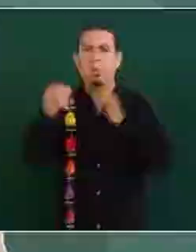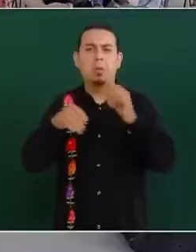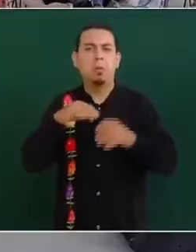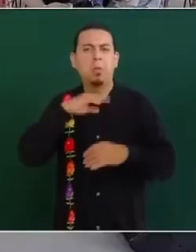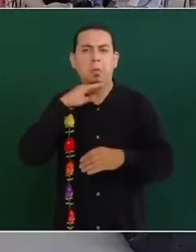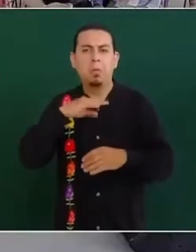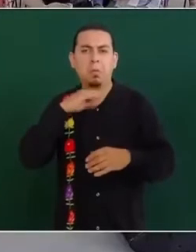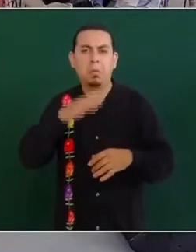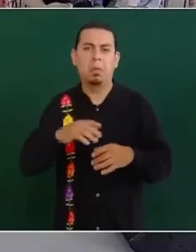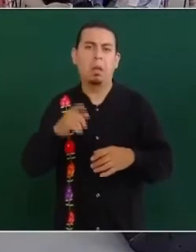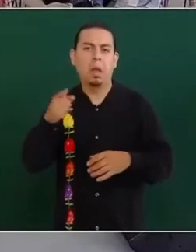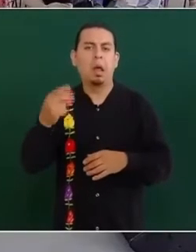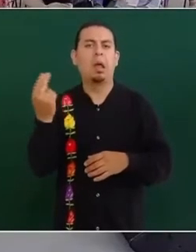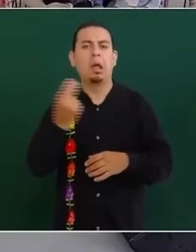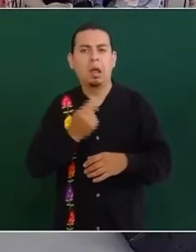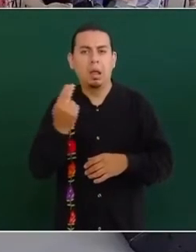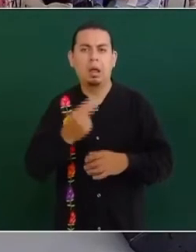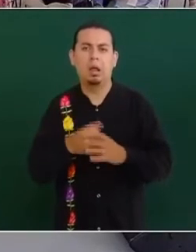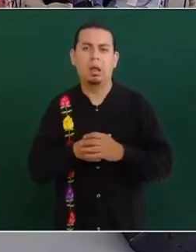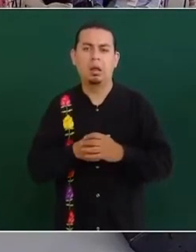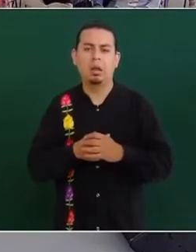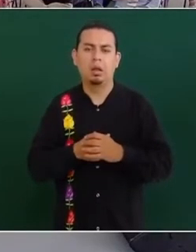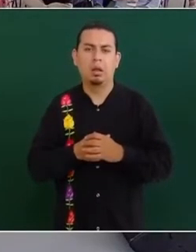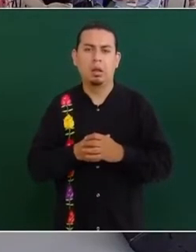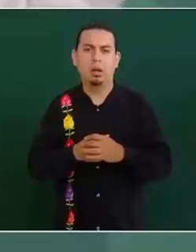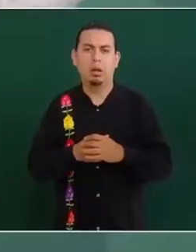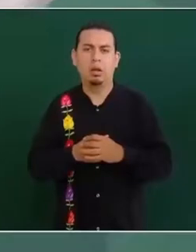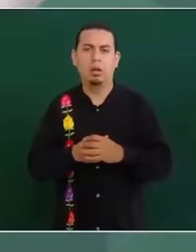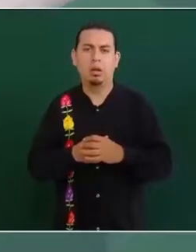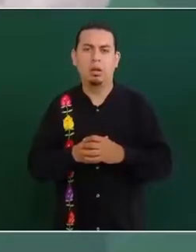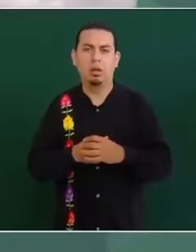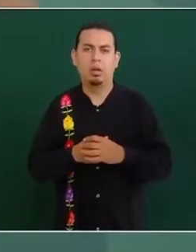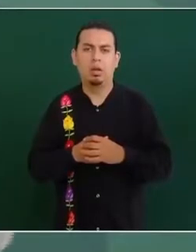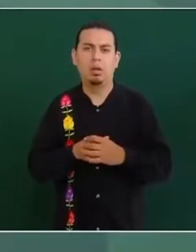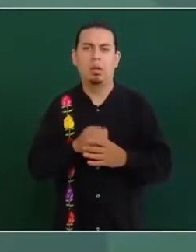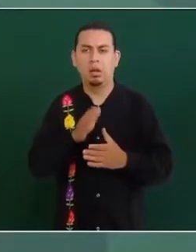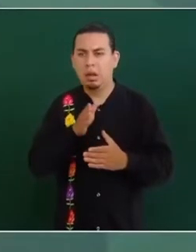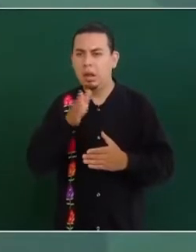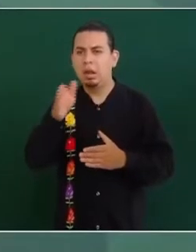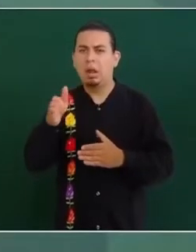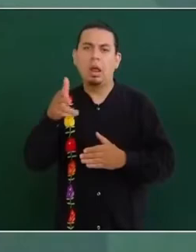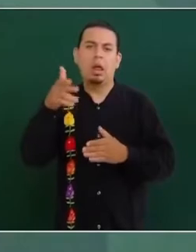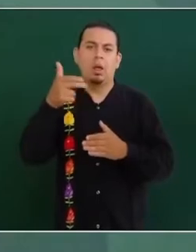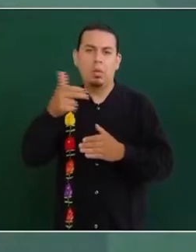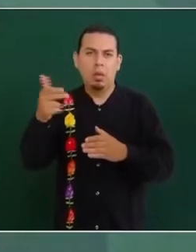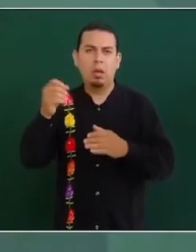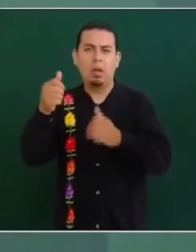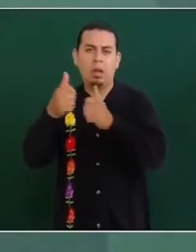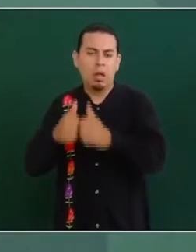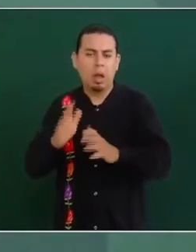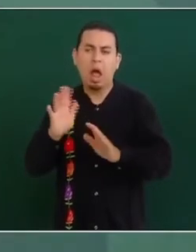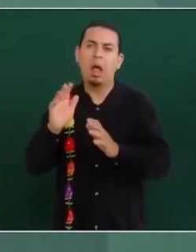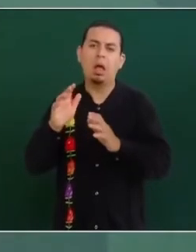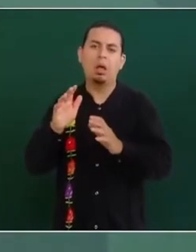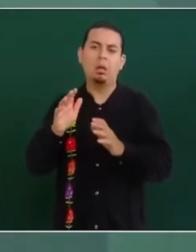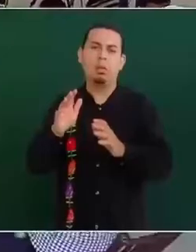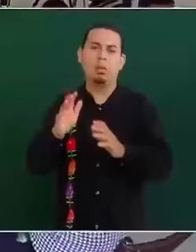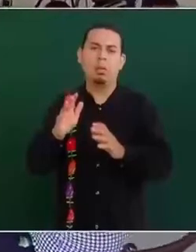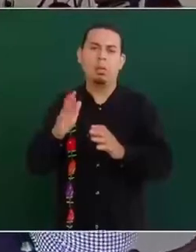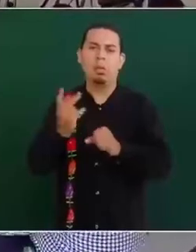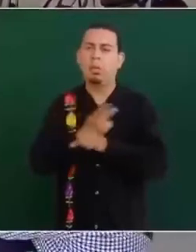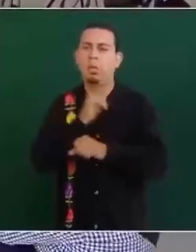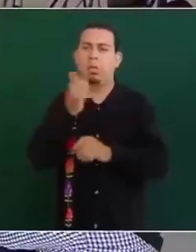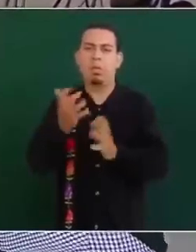Tenía que acampar o en los hoteles y no